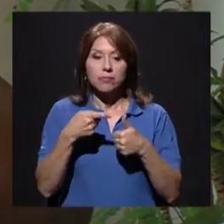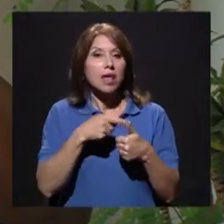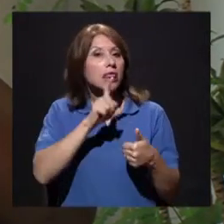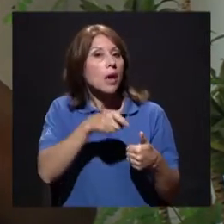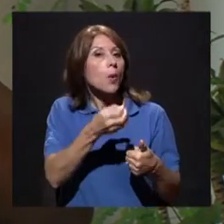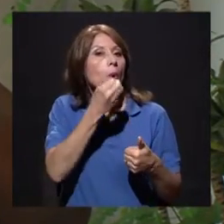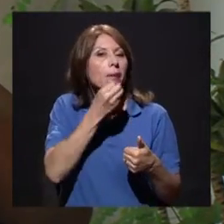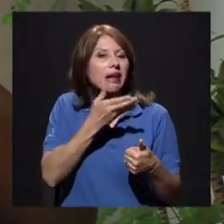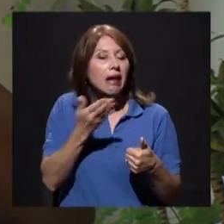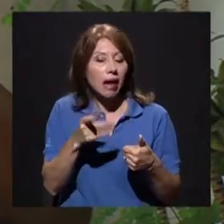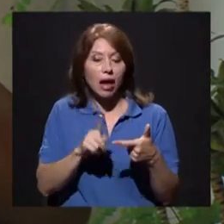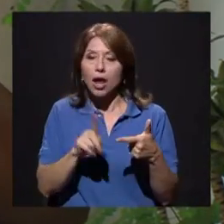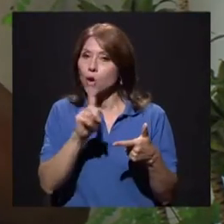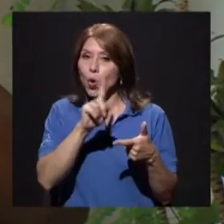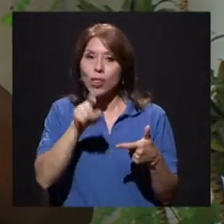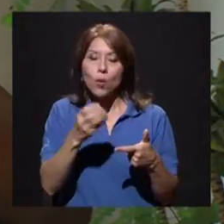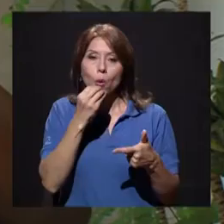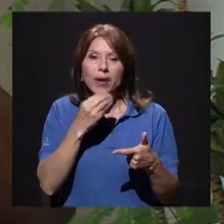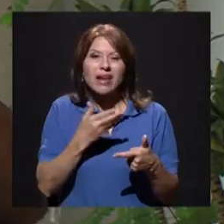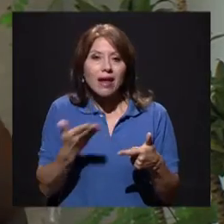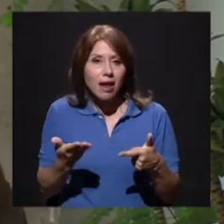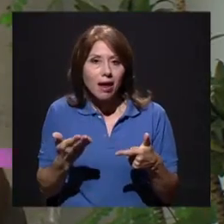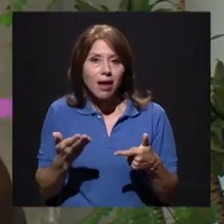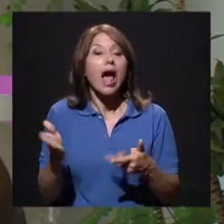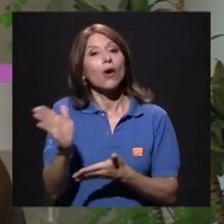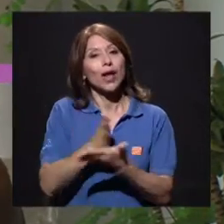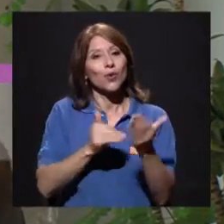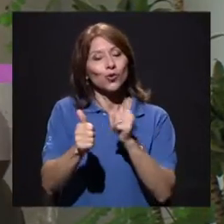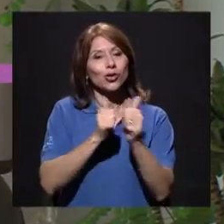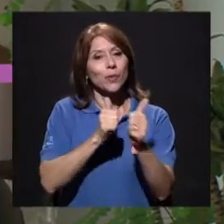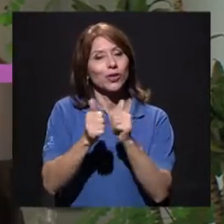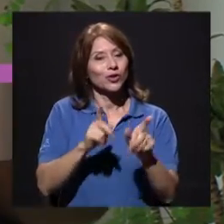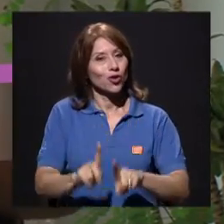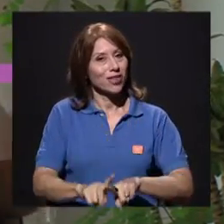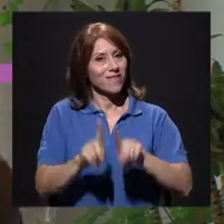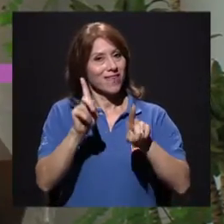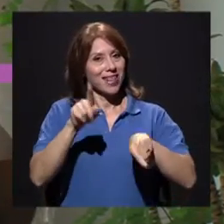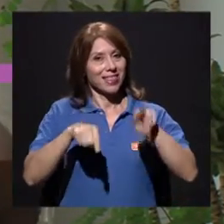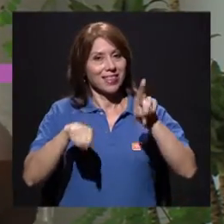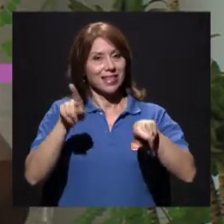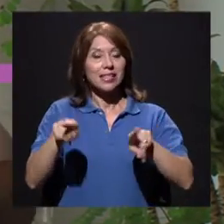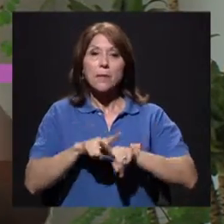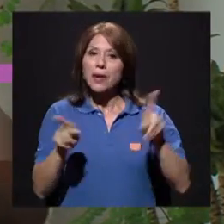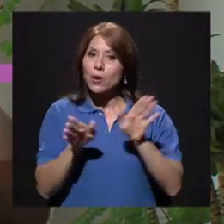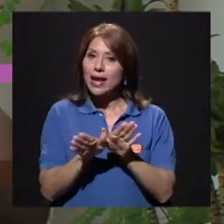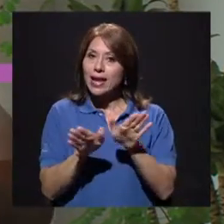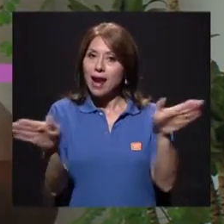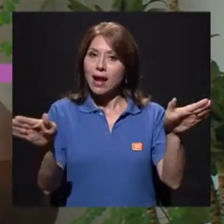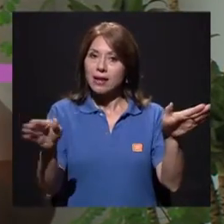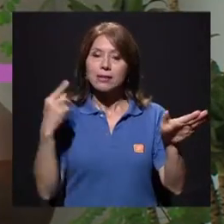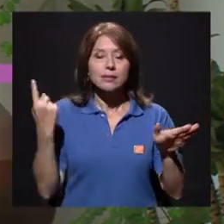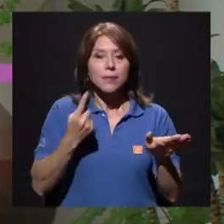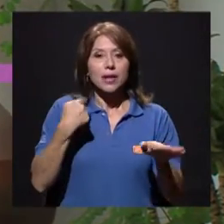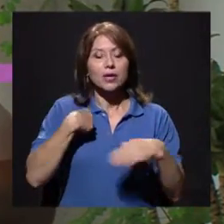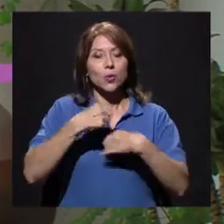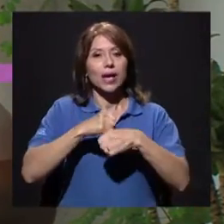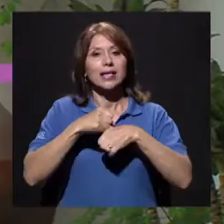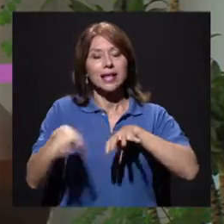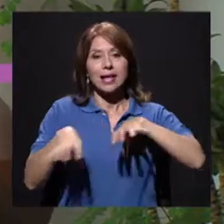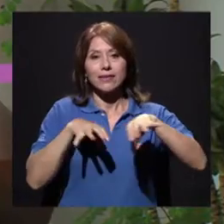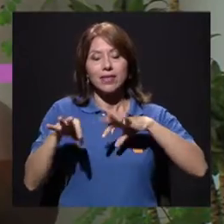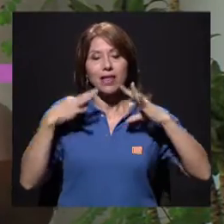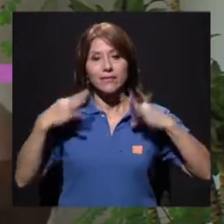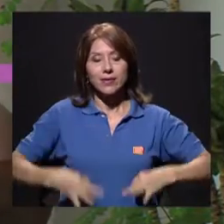Aunque algunos deportes son diferentes, estamos hablando de deportes, pero en general, la actividad física, yo siempre tengo que preguntarle